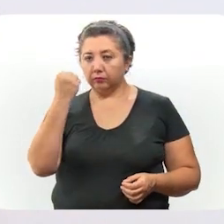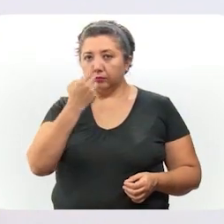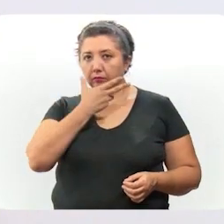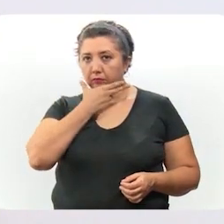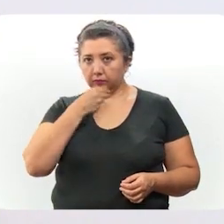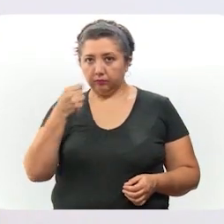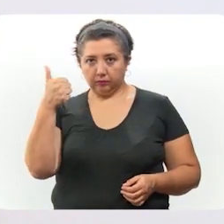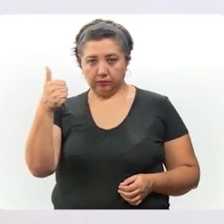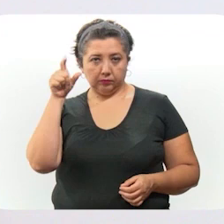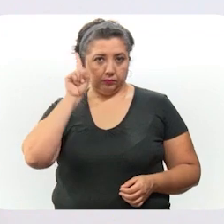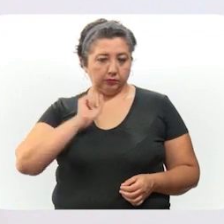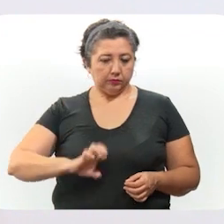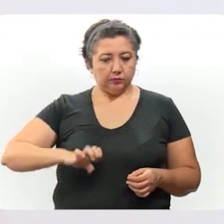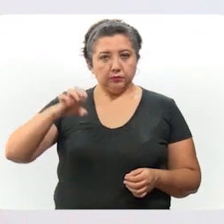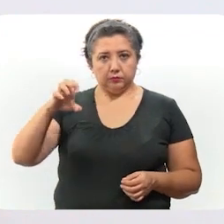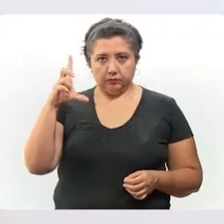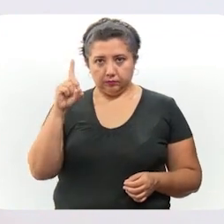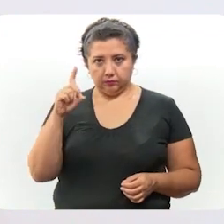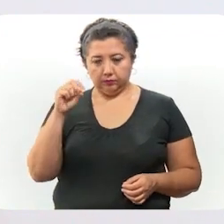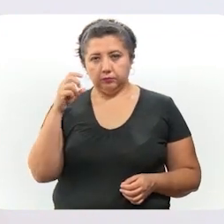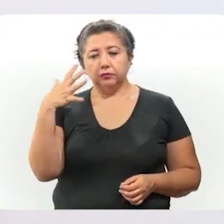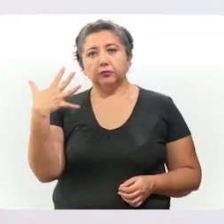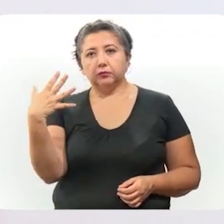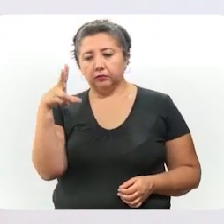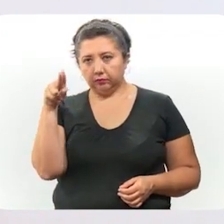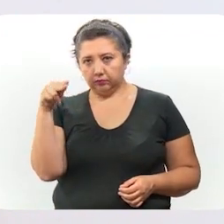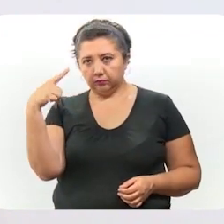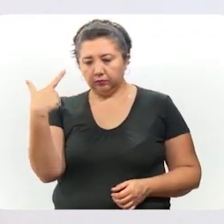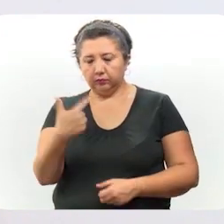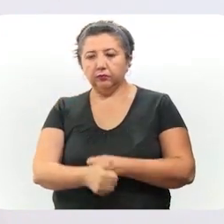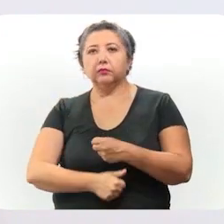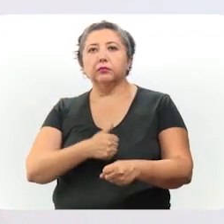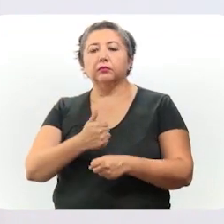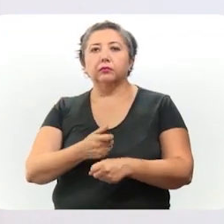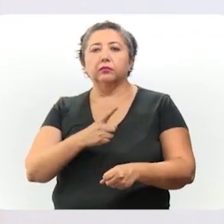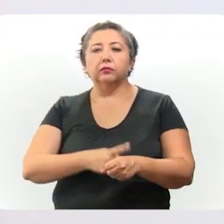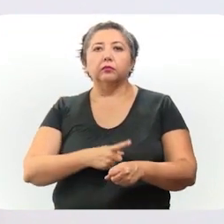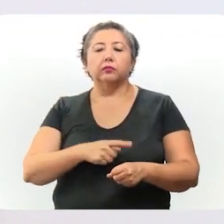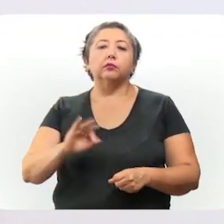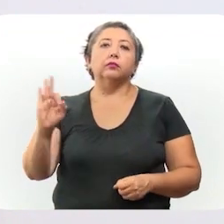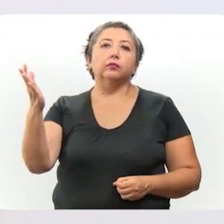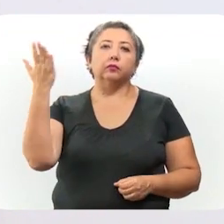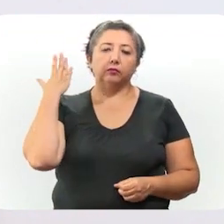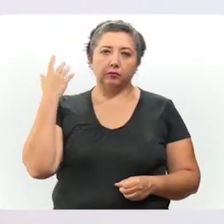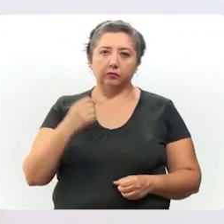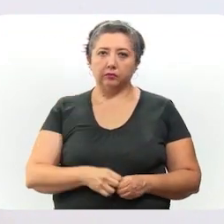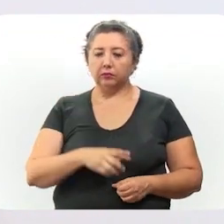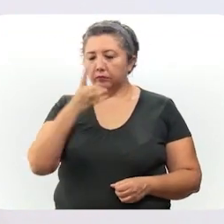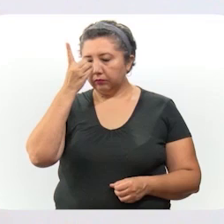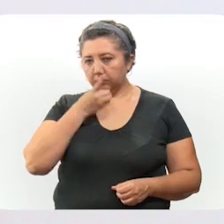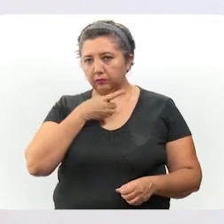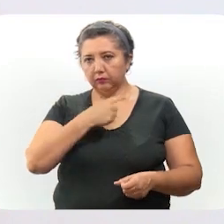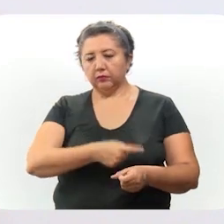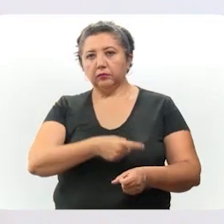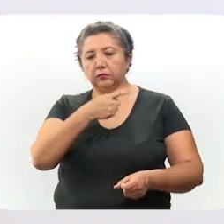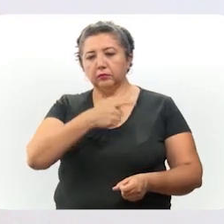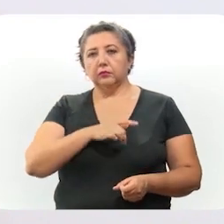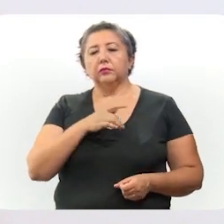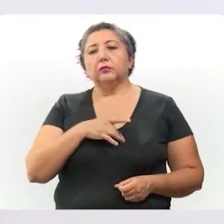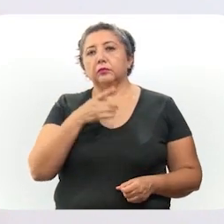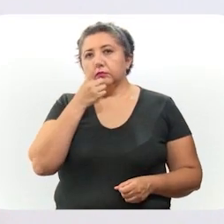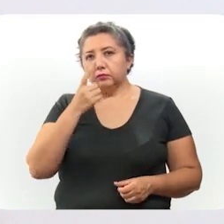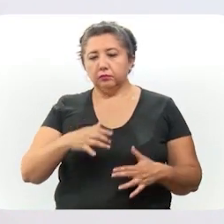hombres y 6 mujeres de un rango de edad de 35 a 87 años. Sus principales enfermedades fueron diabetes, hipertensión